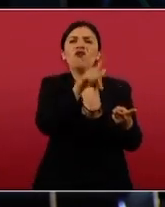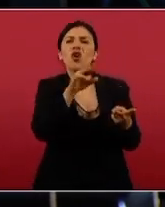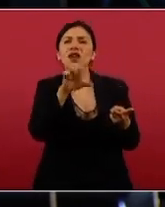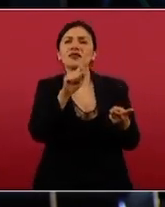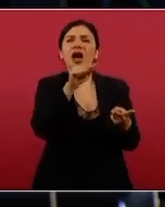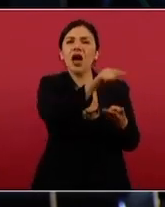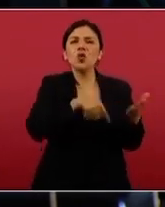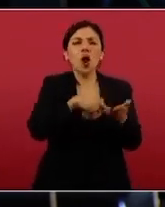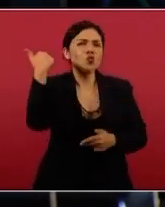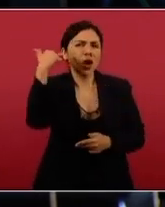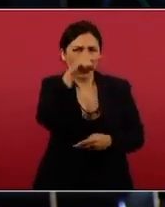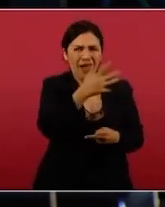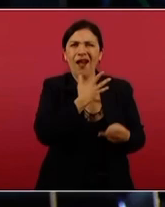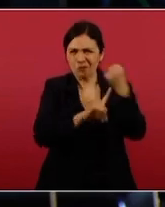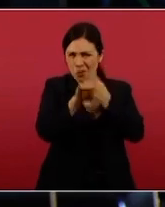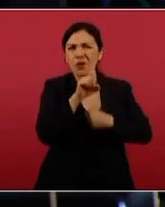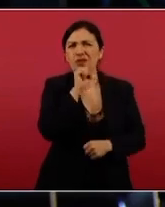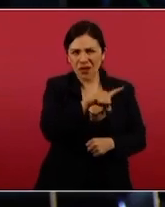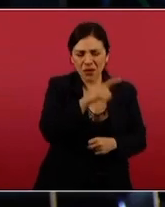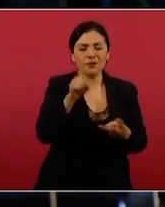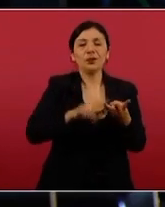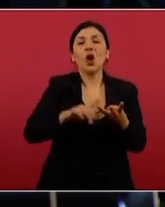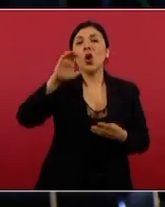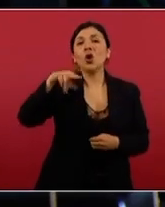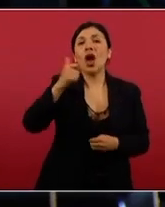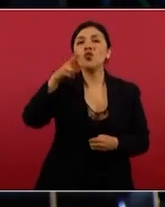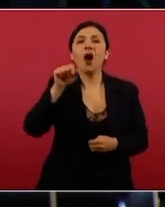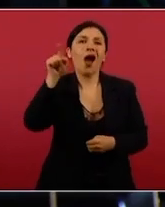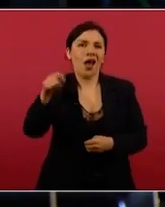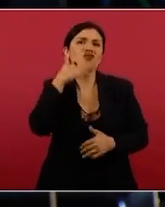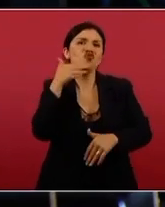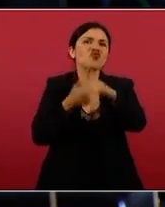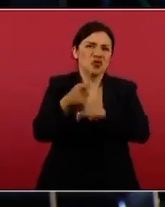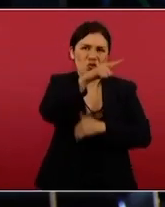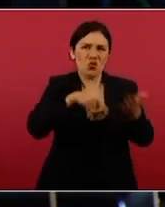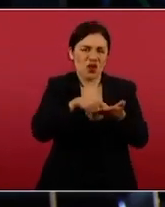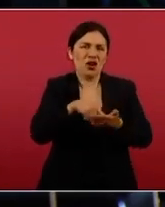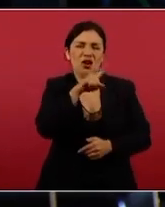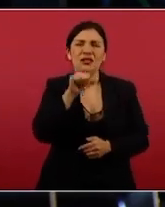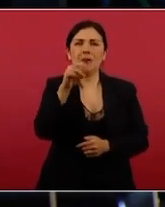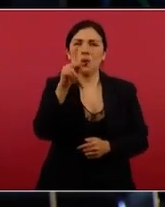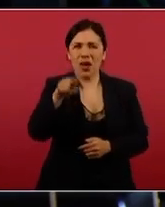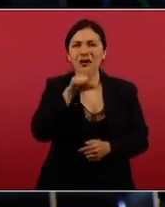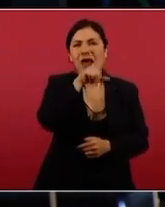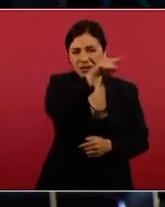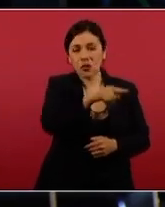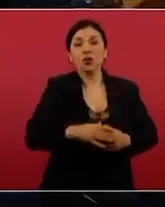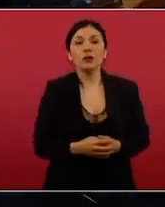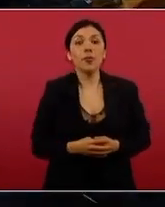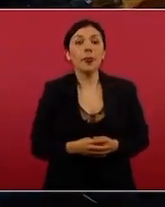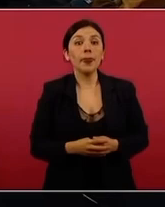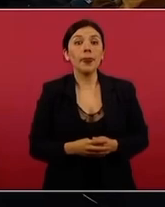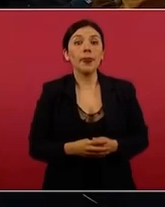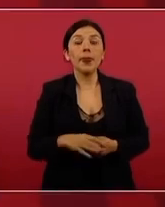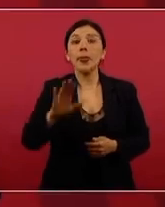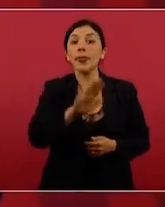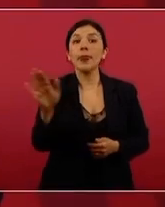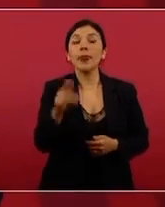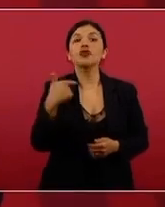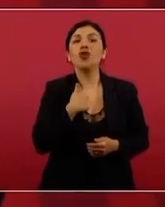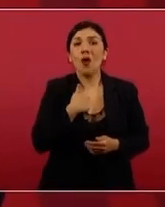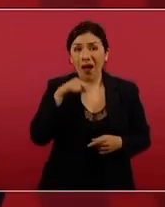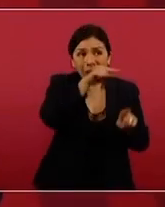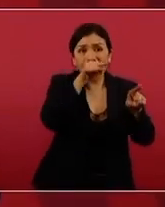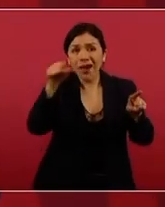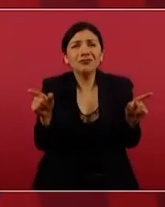aquí en Guadalajara, que tienen ese problema también, que Conagua, ahí la corrupción viene de Conagua, en la floresta, en Zapopan. No me prometí, o sea, no, estoy haciendo